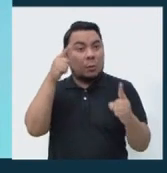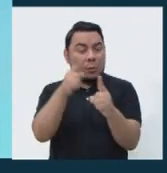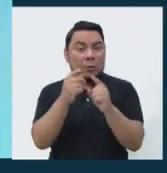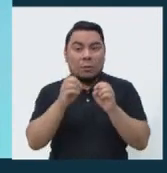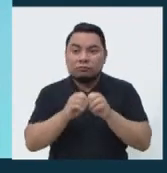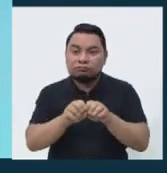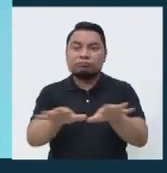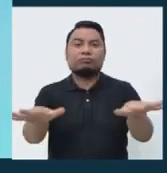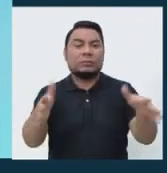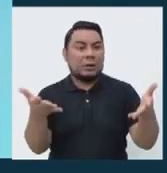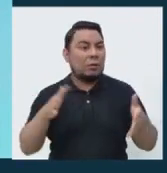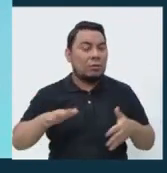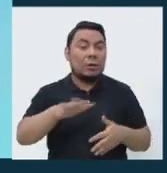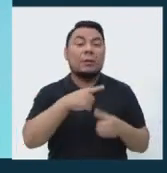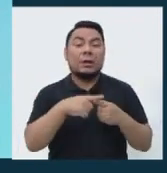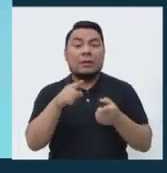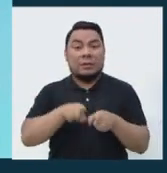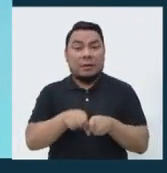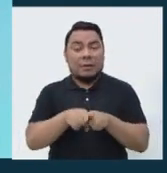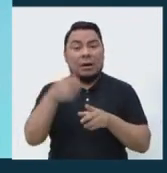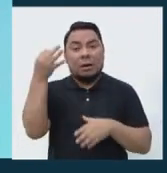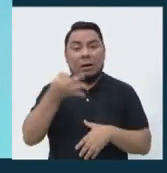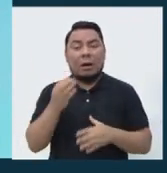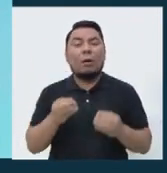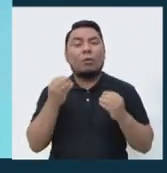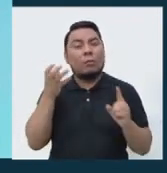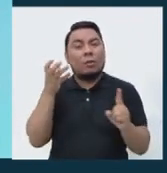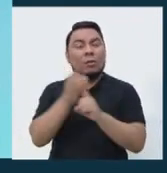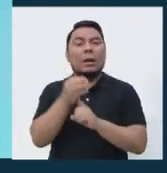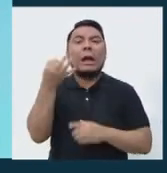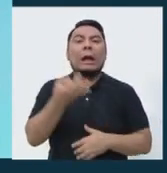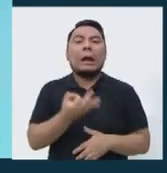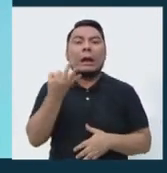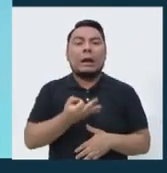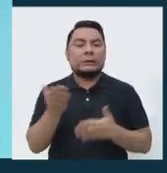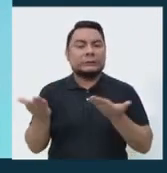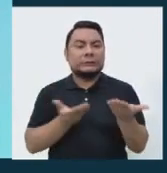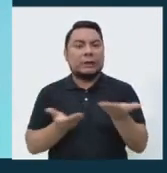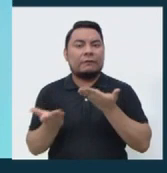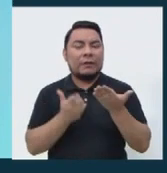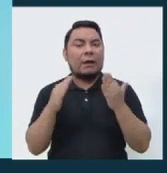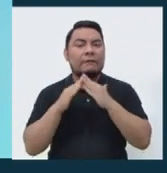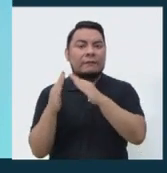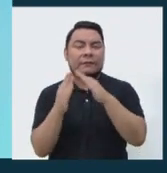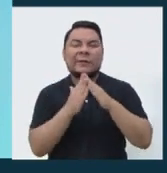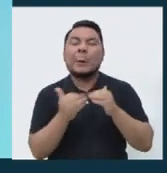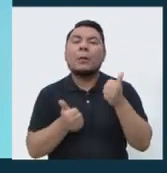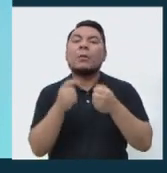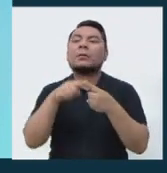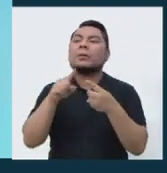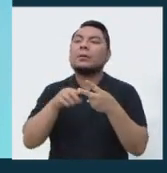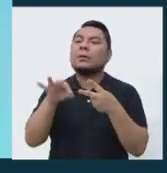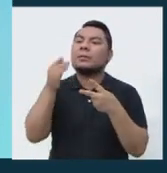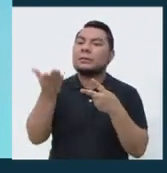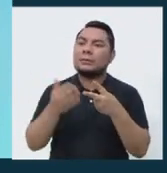la cobertura, sino también la calidad. ¿Cómo lograr que haya calidad en los servicios para las viviendas? ¿Cuál de ellas dos escoge?